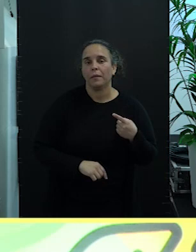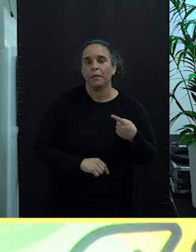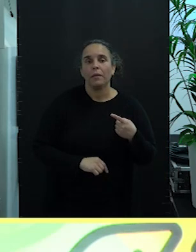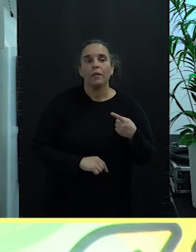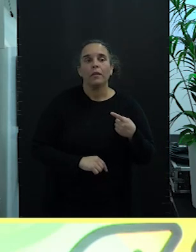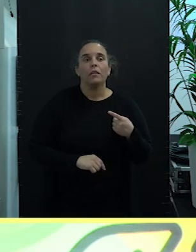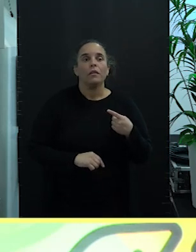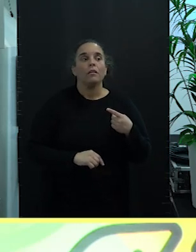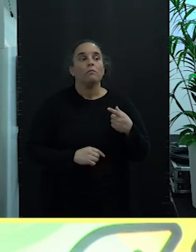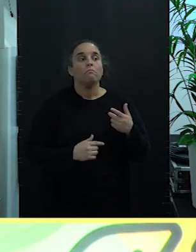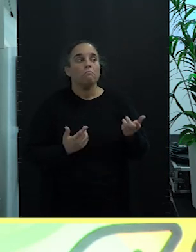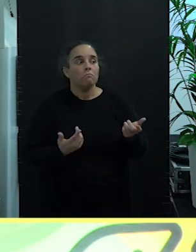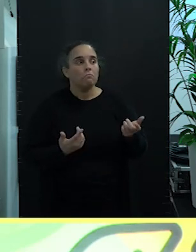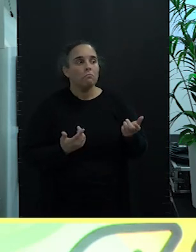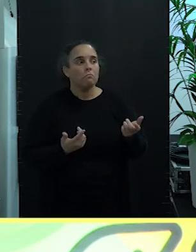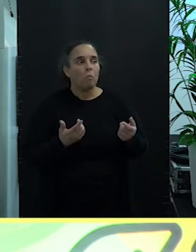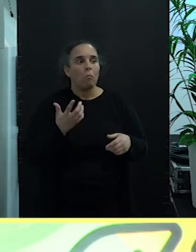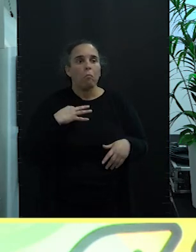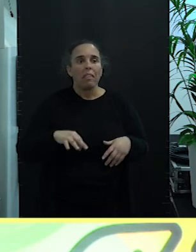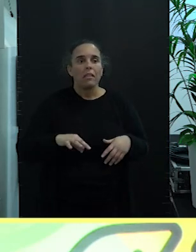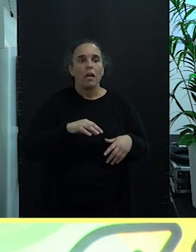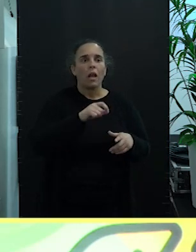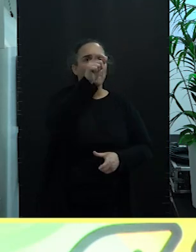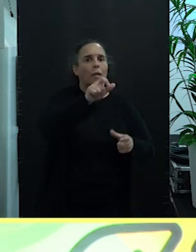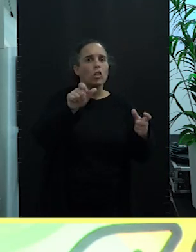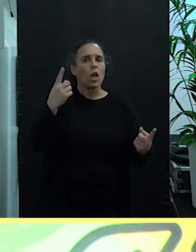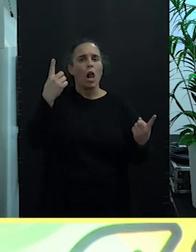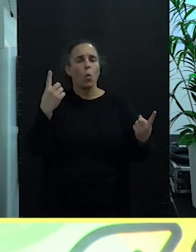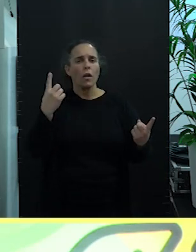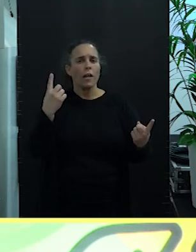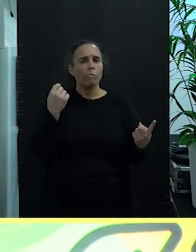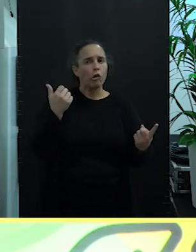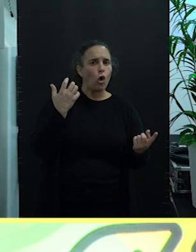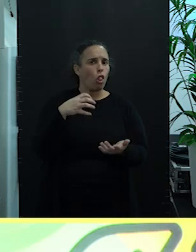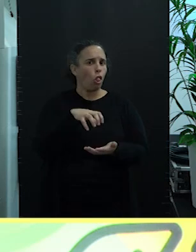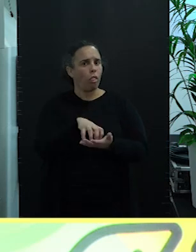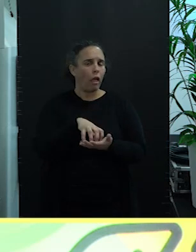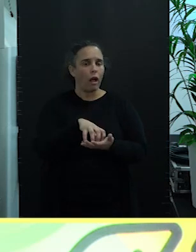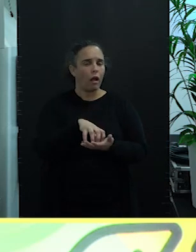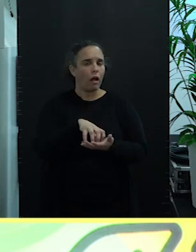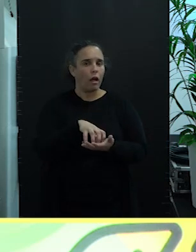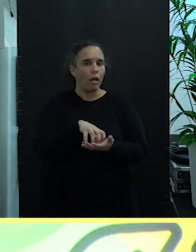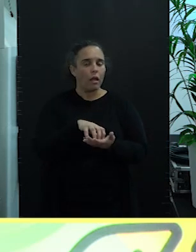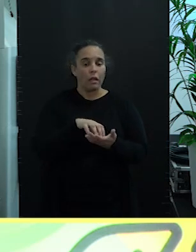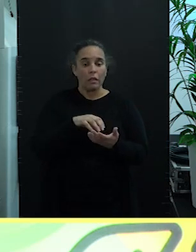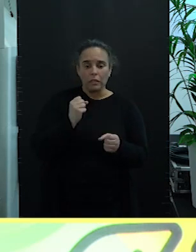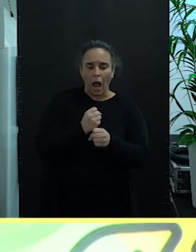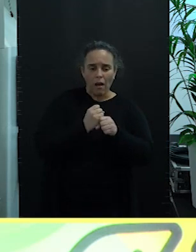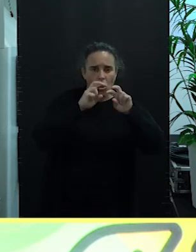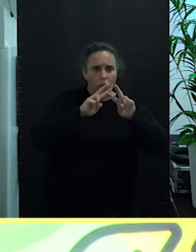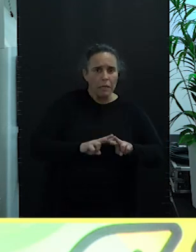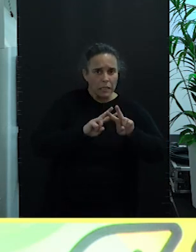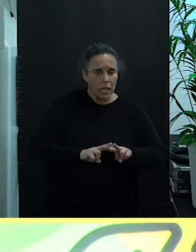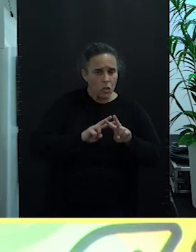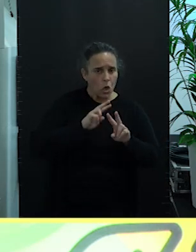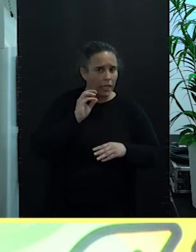Hay alguien que en algún momento puede poner en duda los trabajos de investigación que estamos realizando